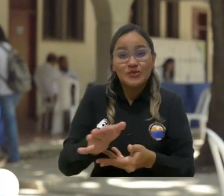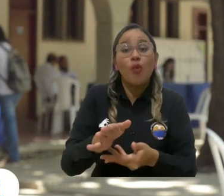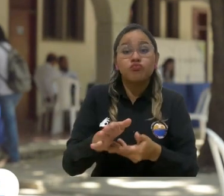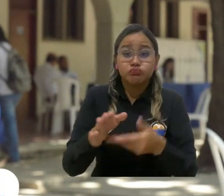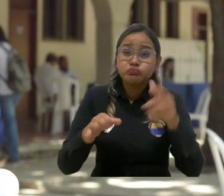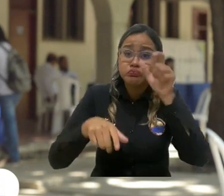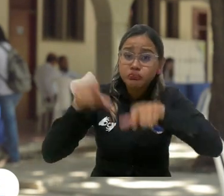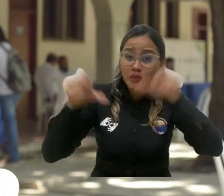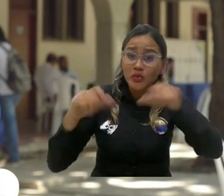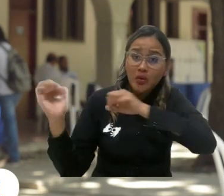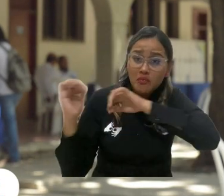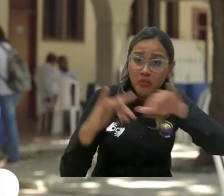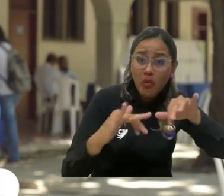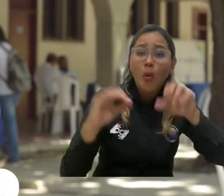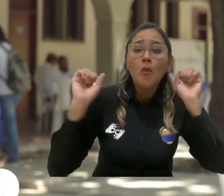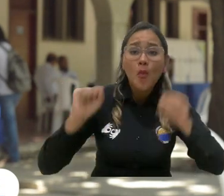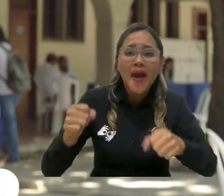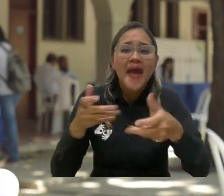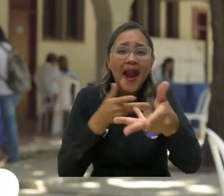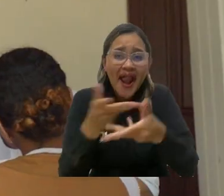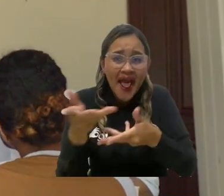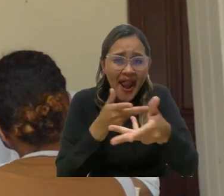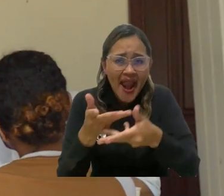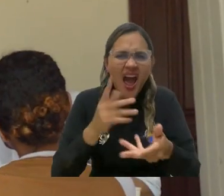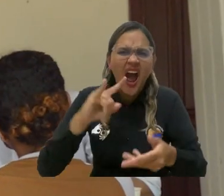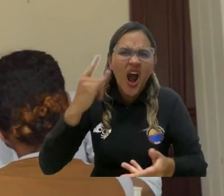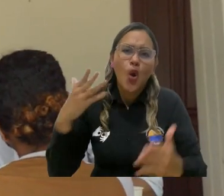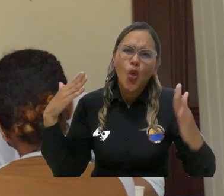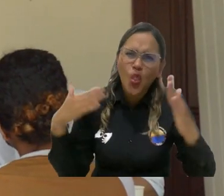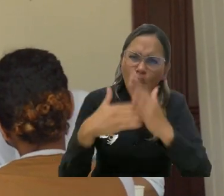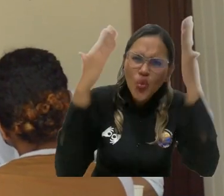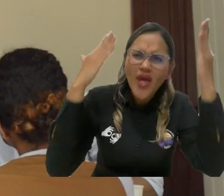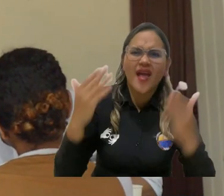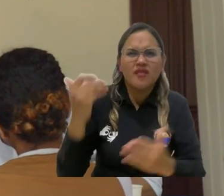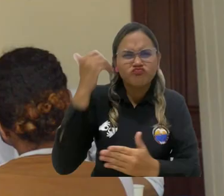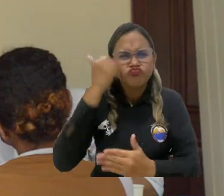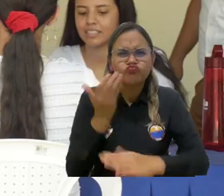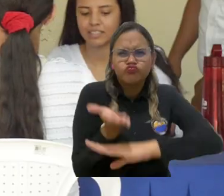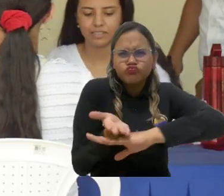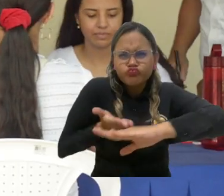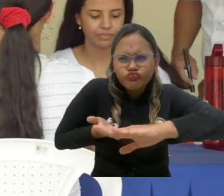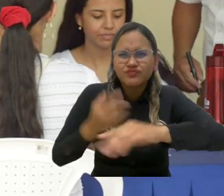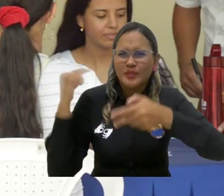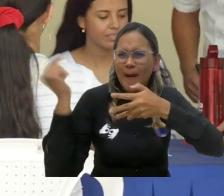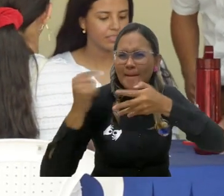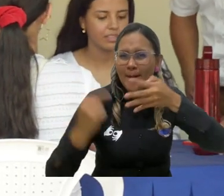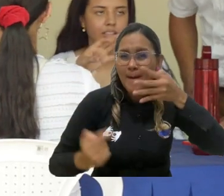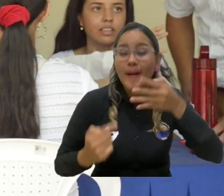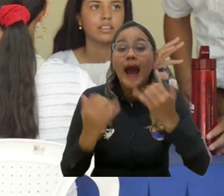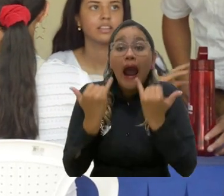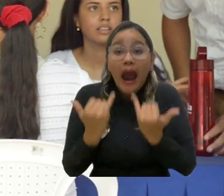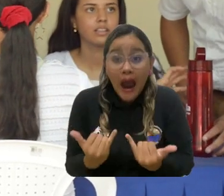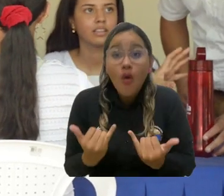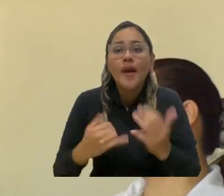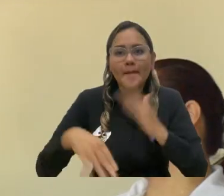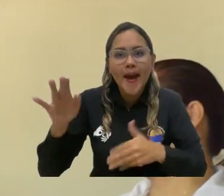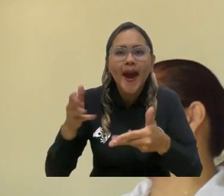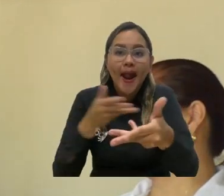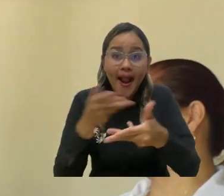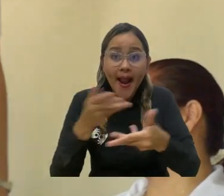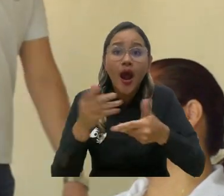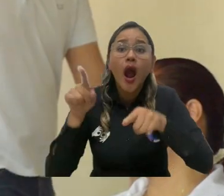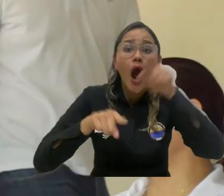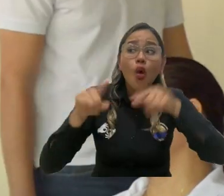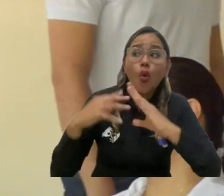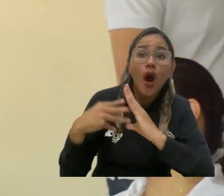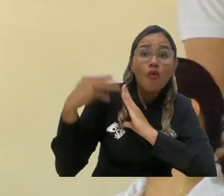pero ofrecerlo en esta ocasión a toda la comunidad universitaria. En efecto, pronto, de realización de tutelas, derechos de petición y demás, actualmente incluso estamos teniendo algunos